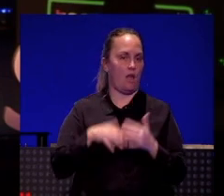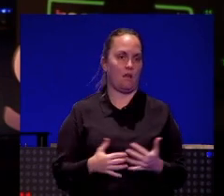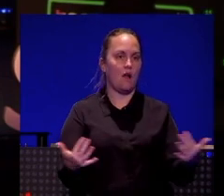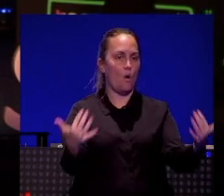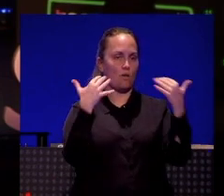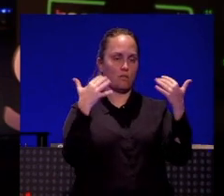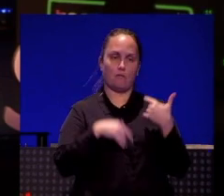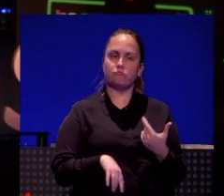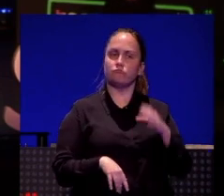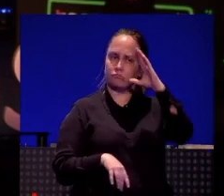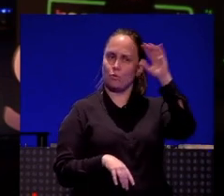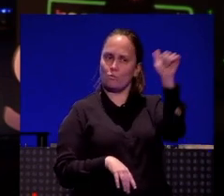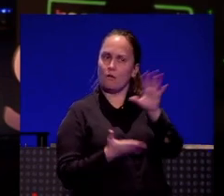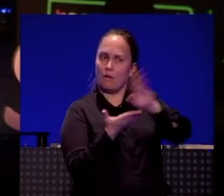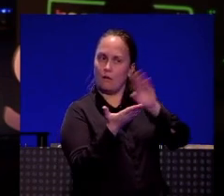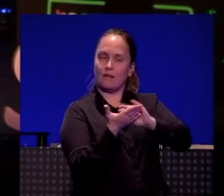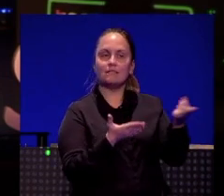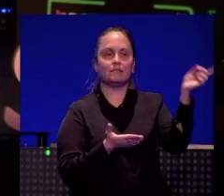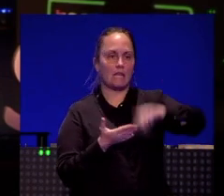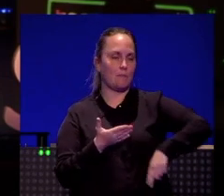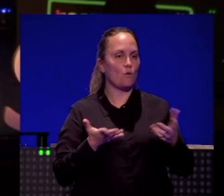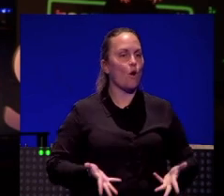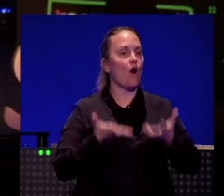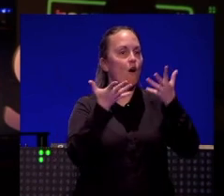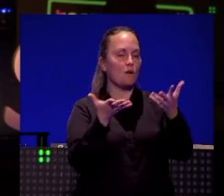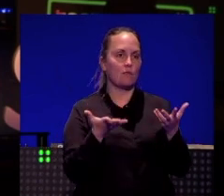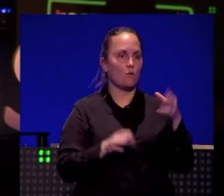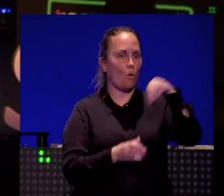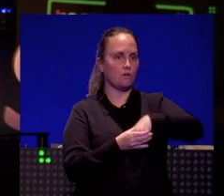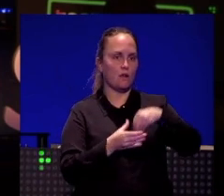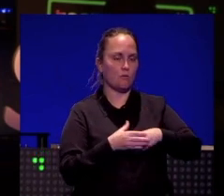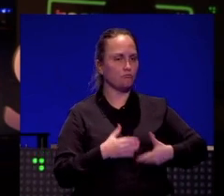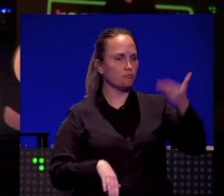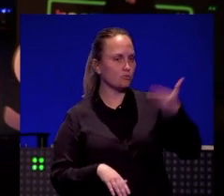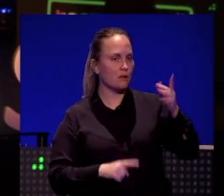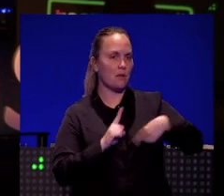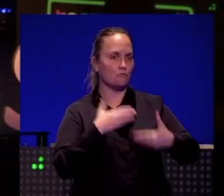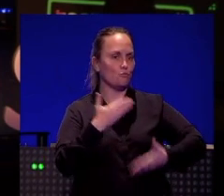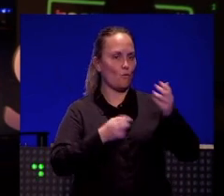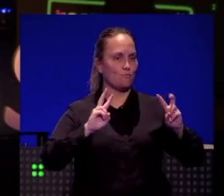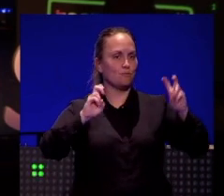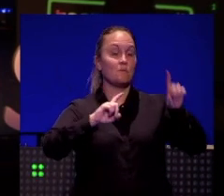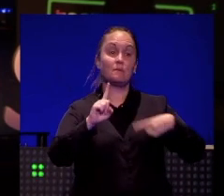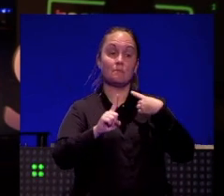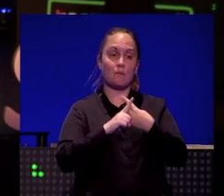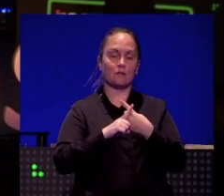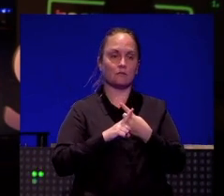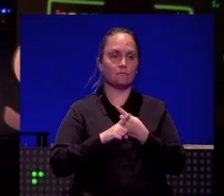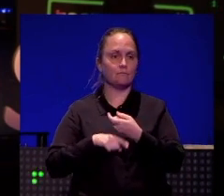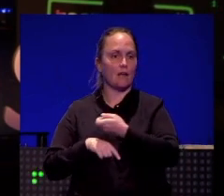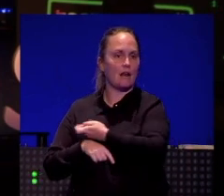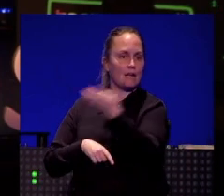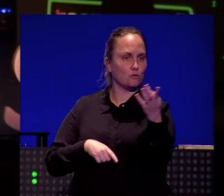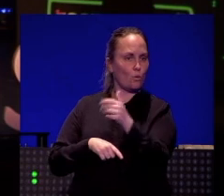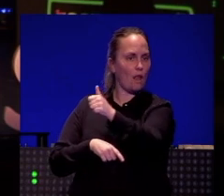tratamos de ofrecer contenido de relevancia e innovador y por supuesto creamos una estrategia diferente para cada